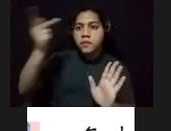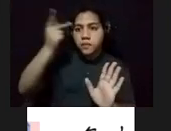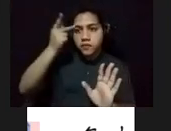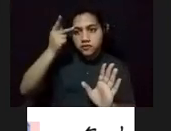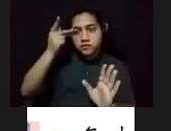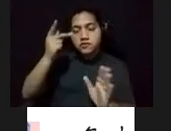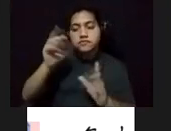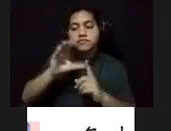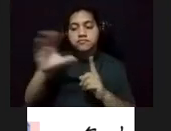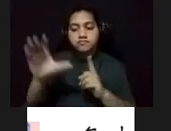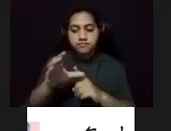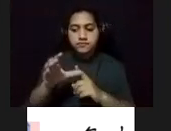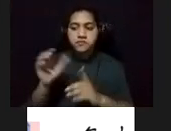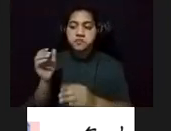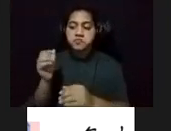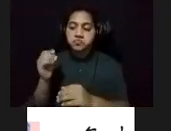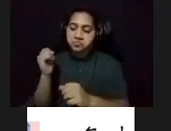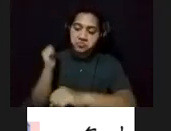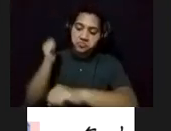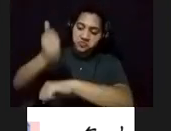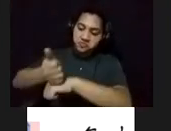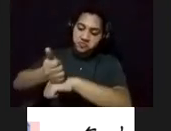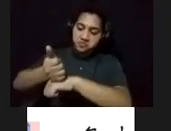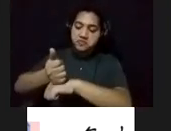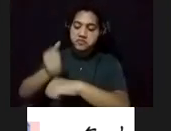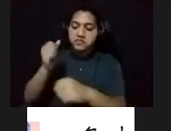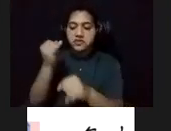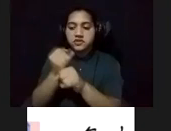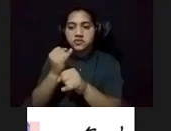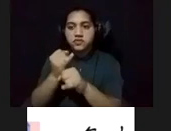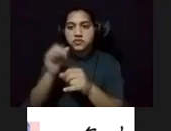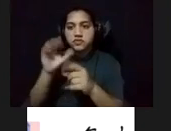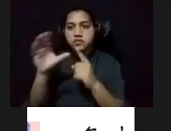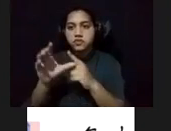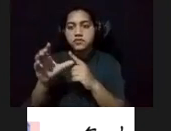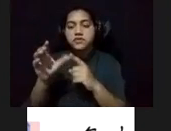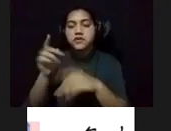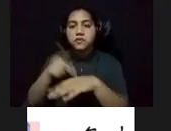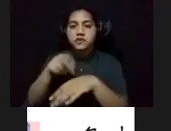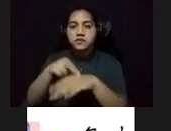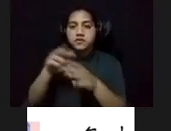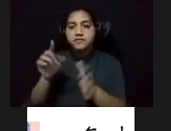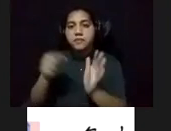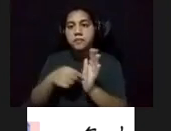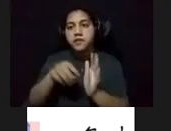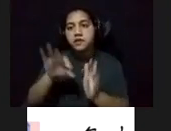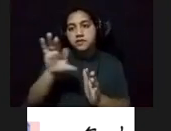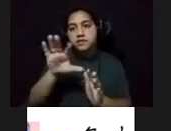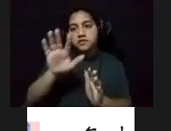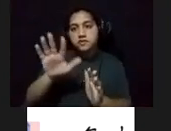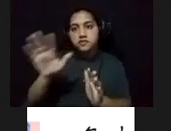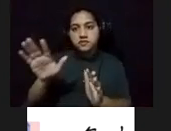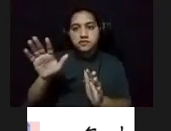establecimiento del Instituto de Cultura puertorriqueña en el 1955 y posteriormente se